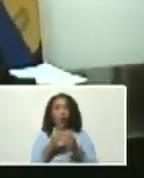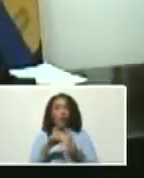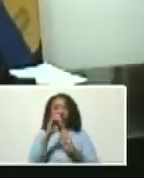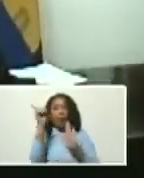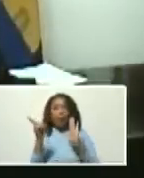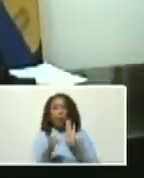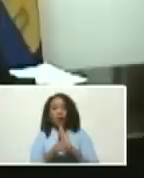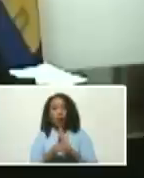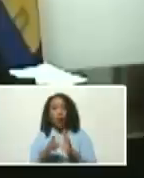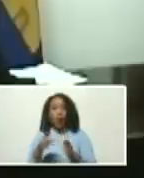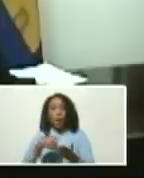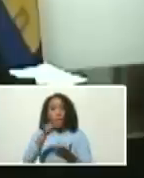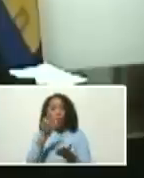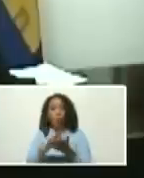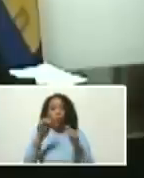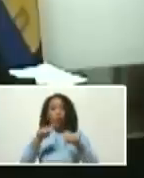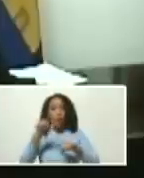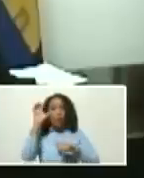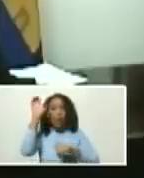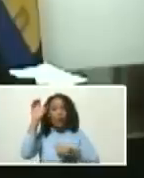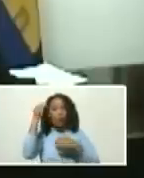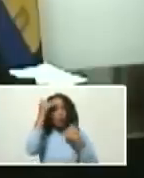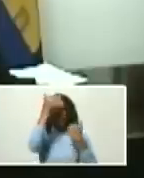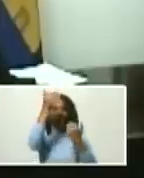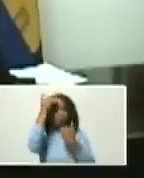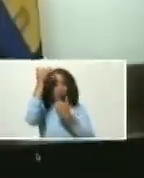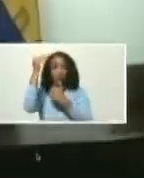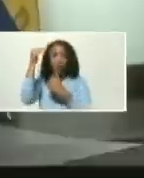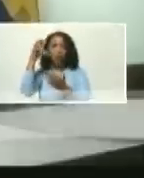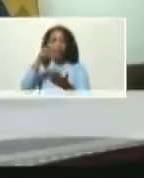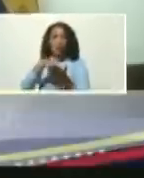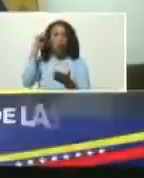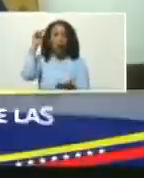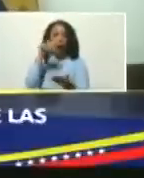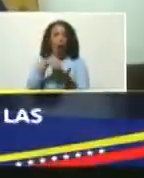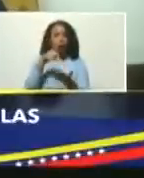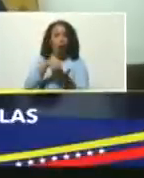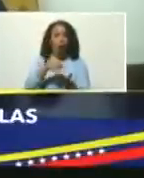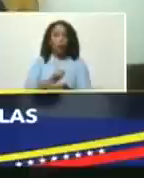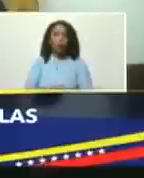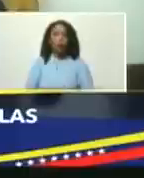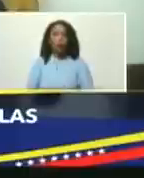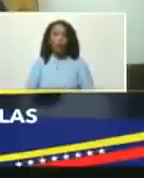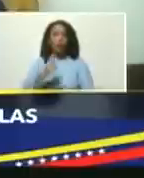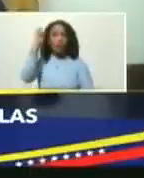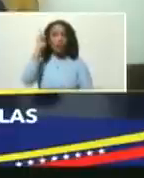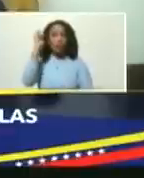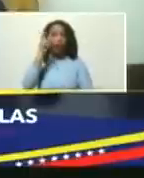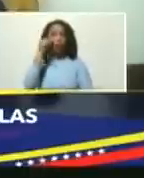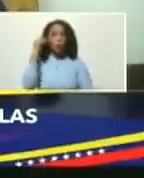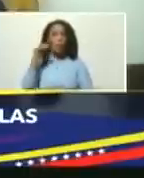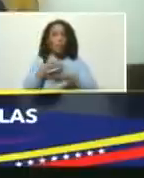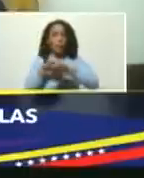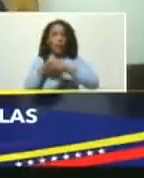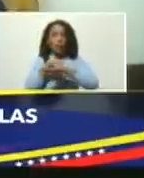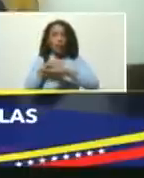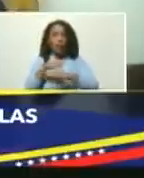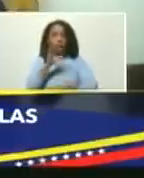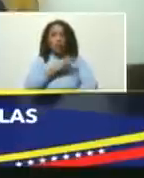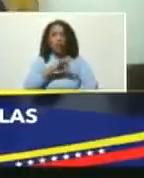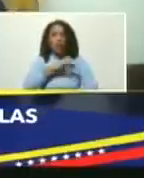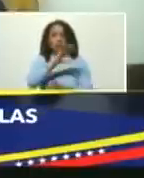acreditado en nuestro país a quien saludamos desde el estado carabobo diputados ministros señora